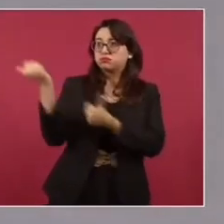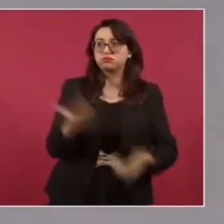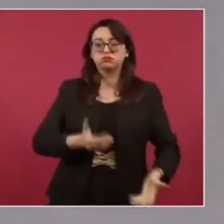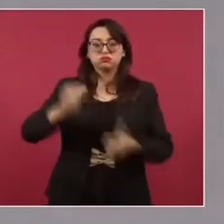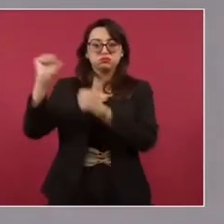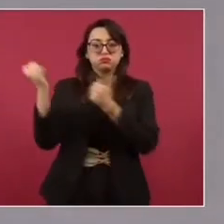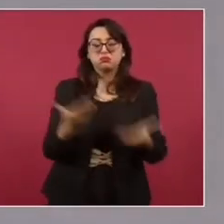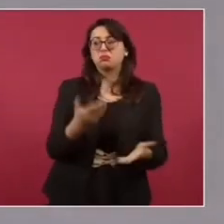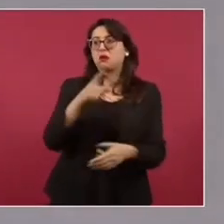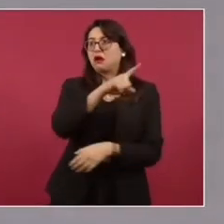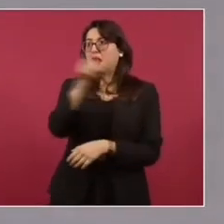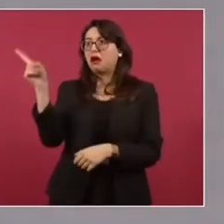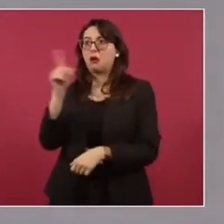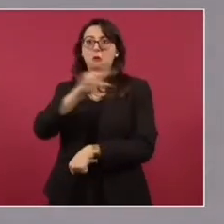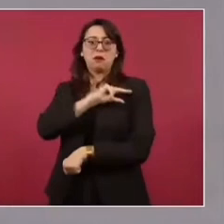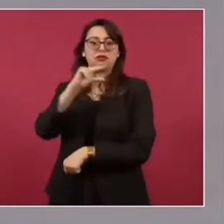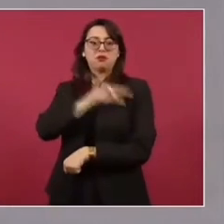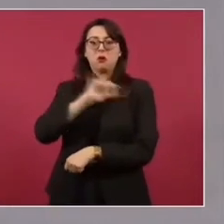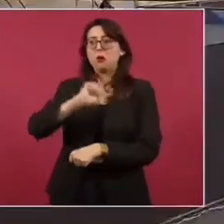transnacionales.